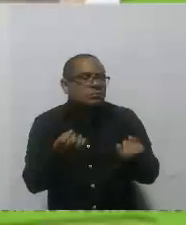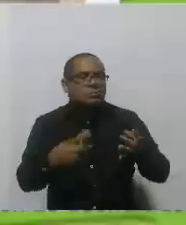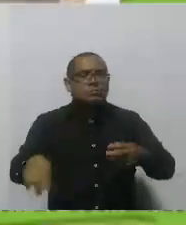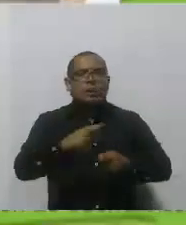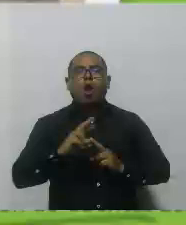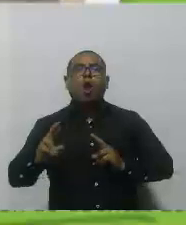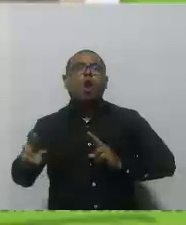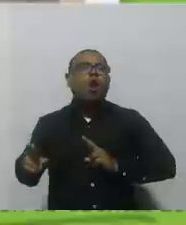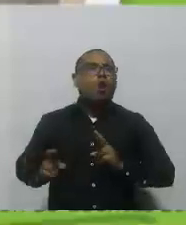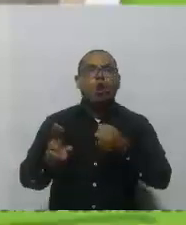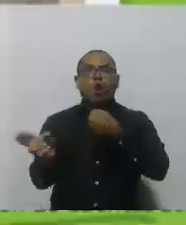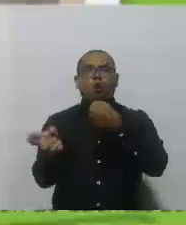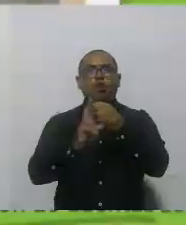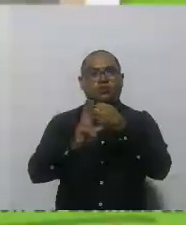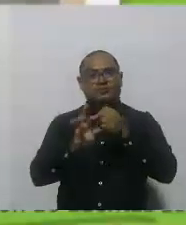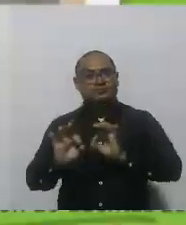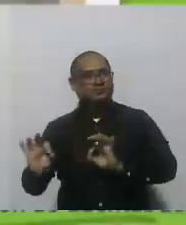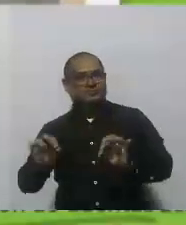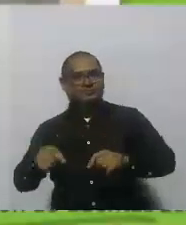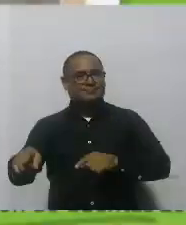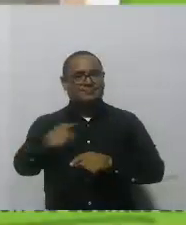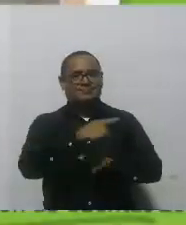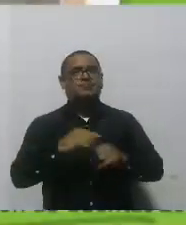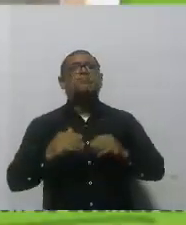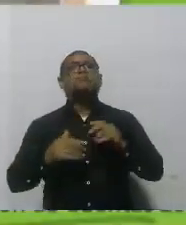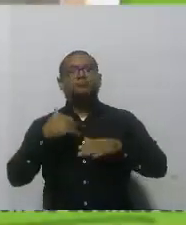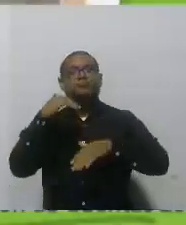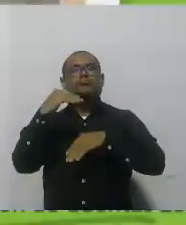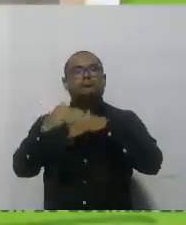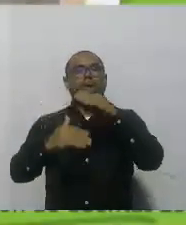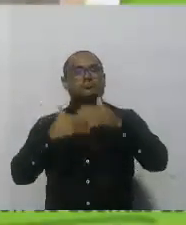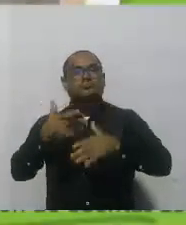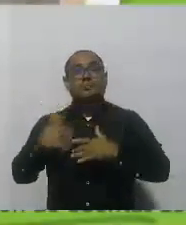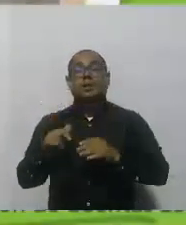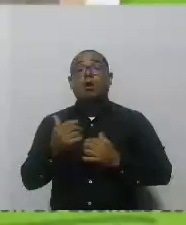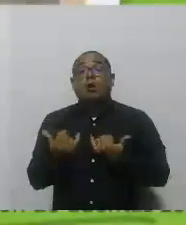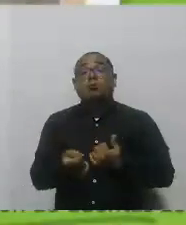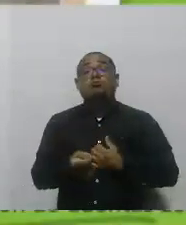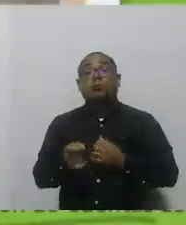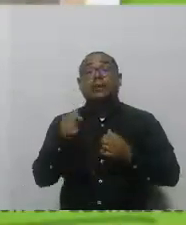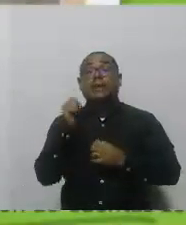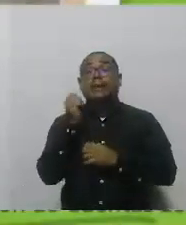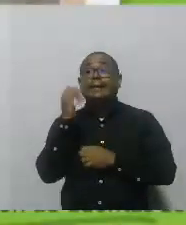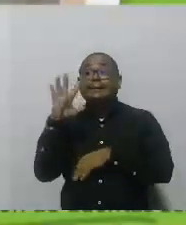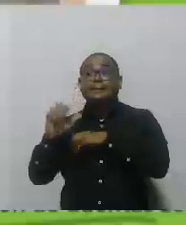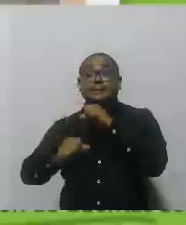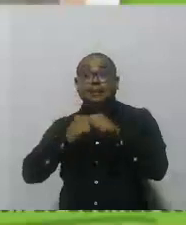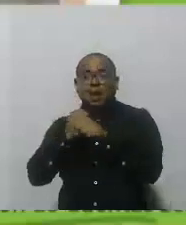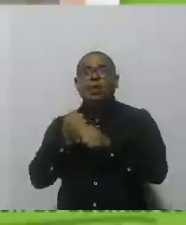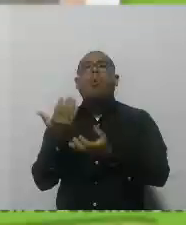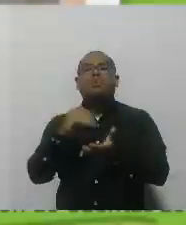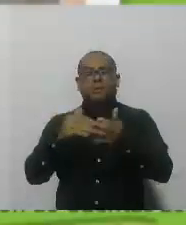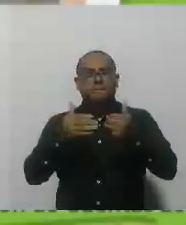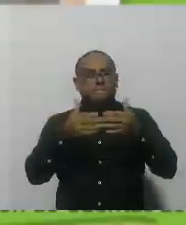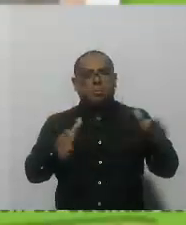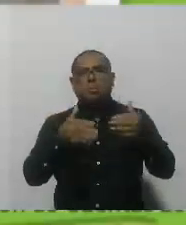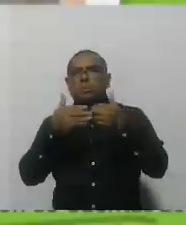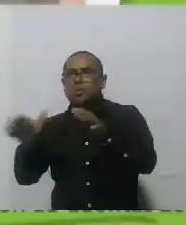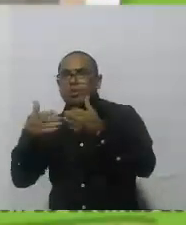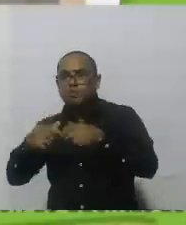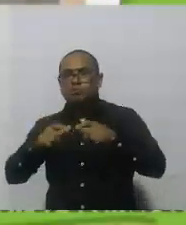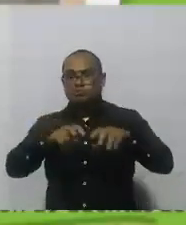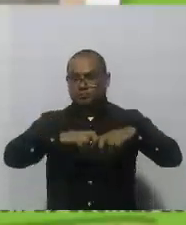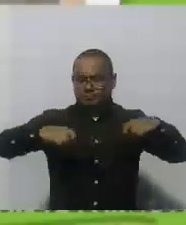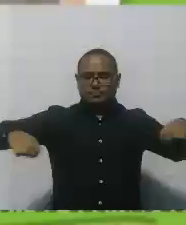porque además nos acercamos pronto a abrir después de 15 años los comedores comunitarios públicos, señor alcalde.